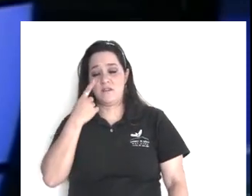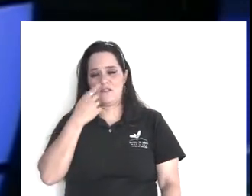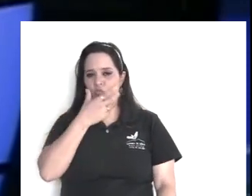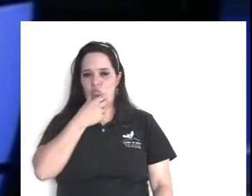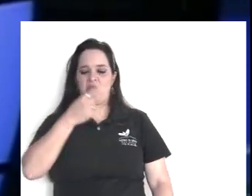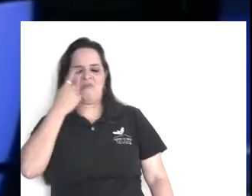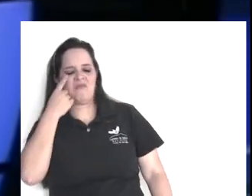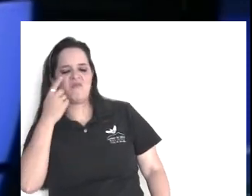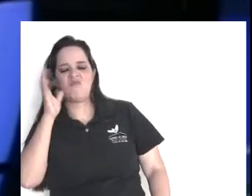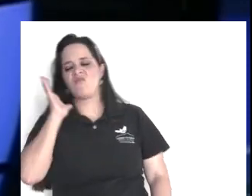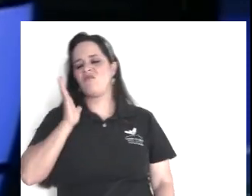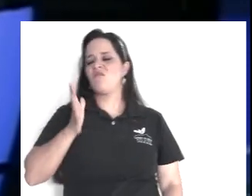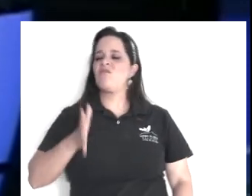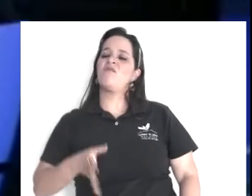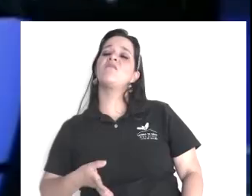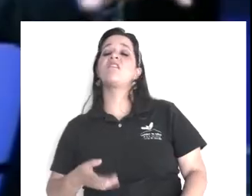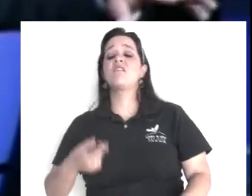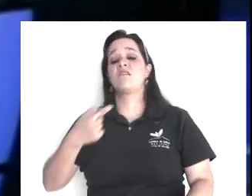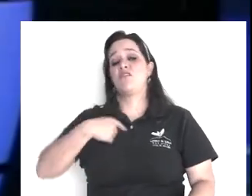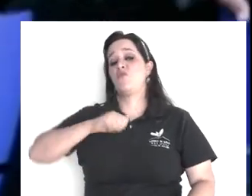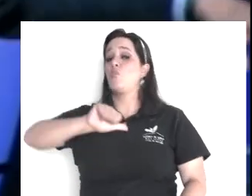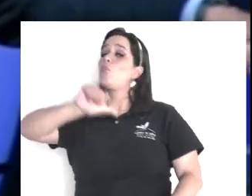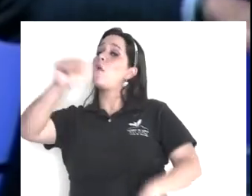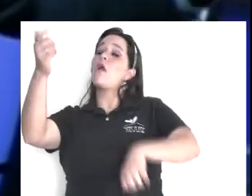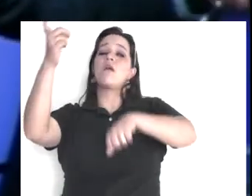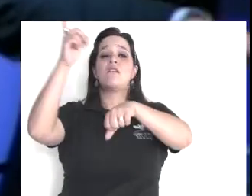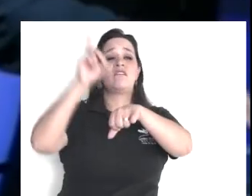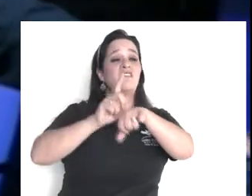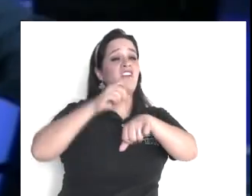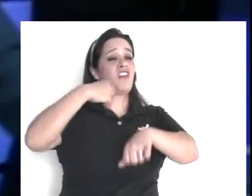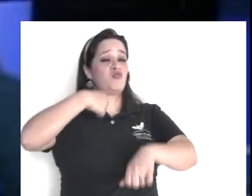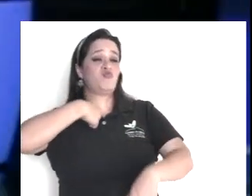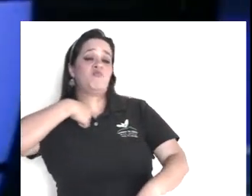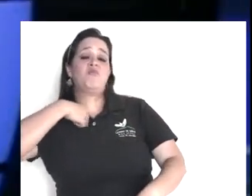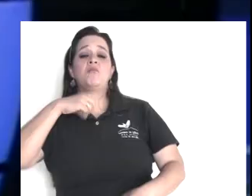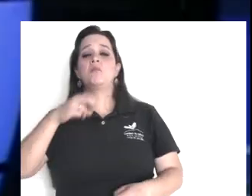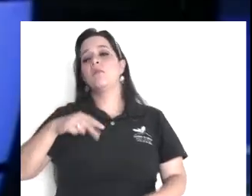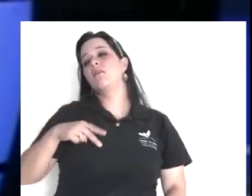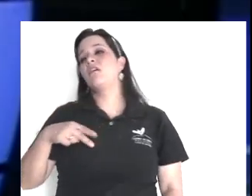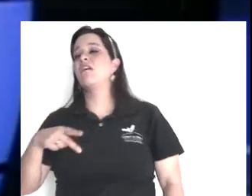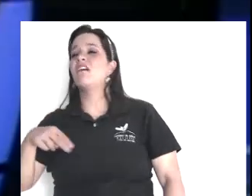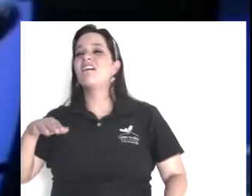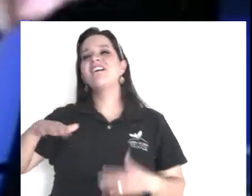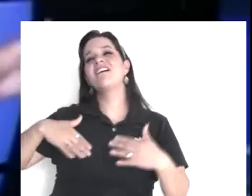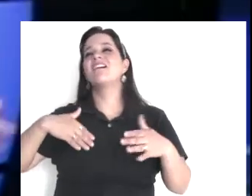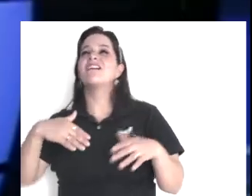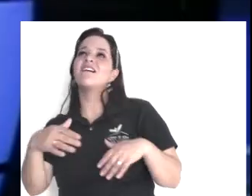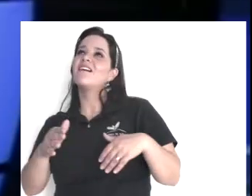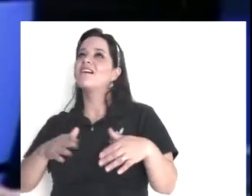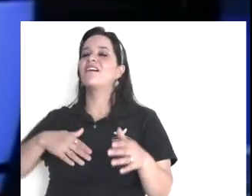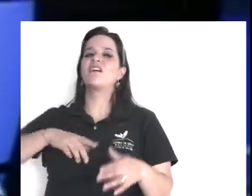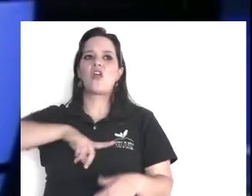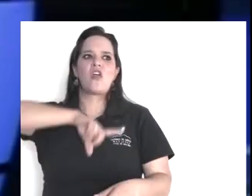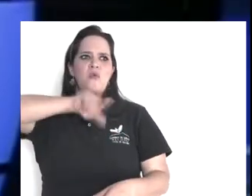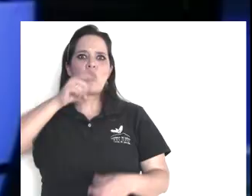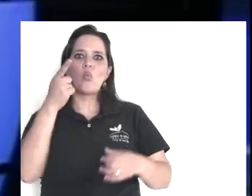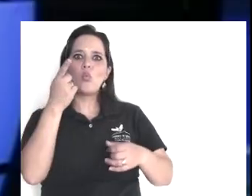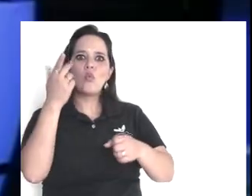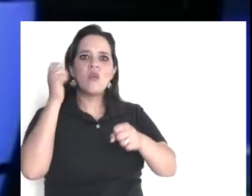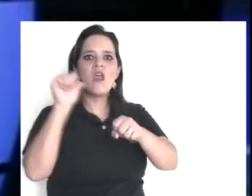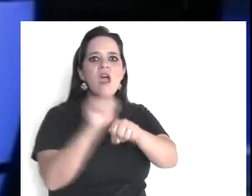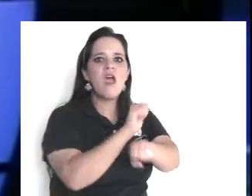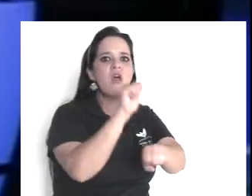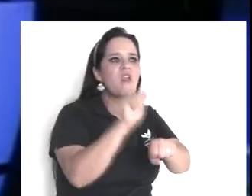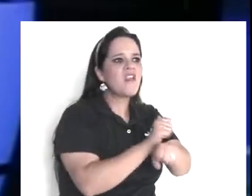y como que, pierde el control, pero no, se sube a la banqueta, entonces yo me, me lanzo para atrás, y salvo mi